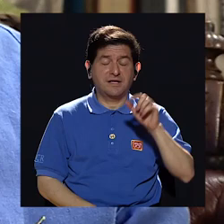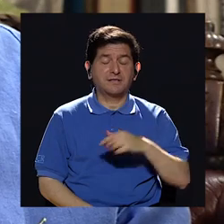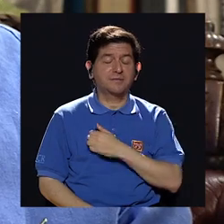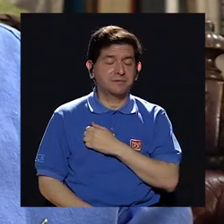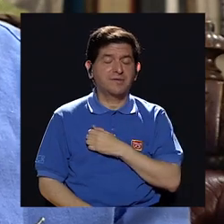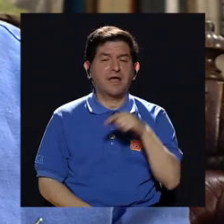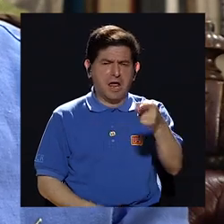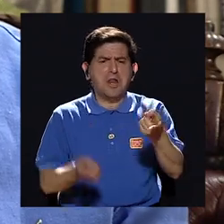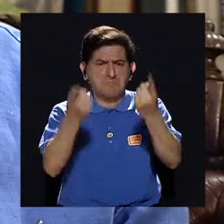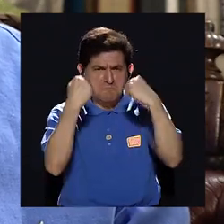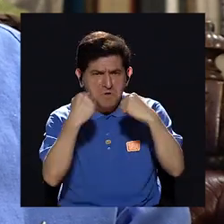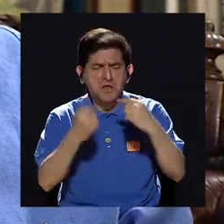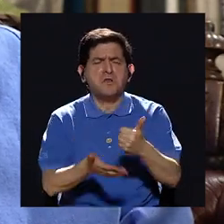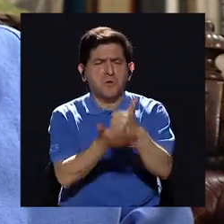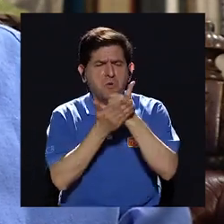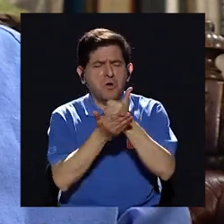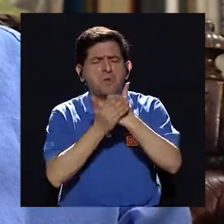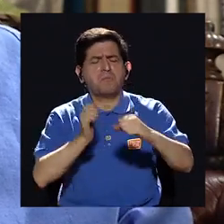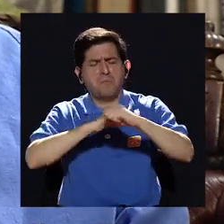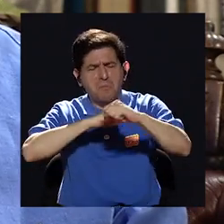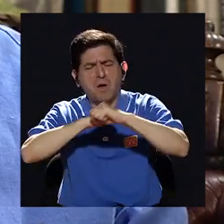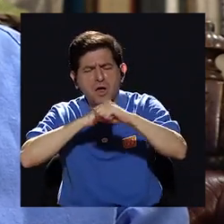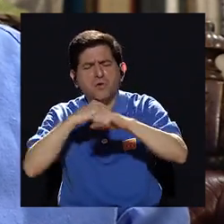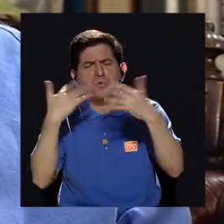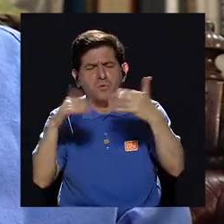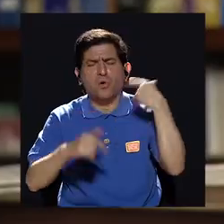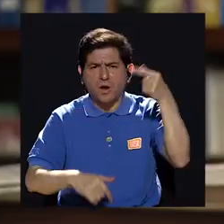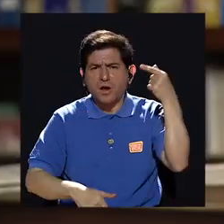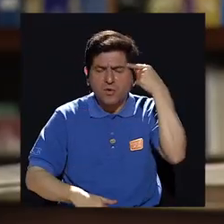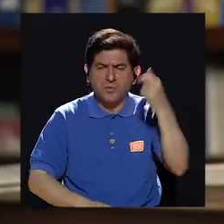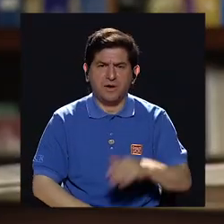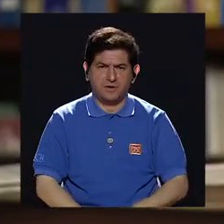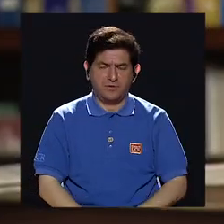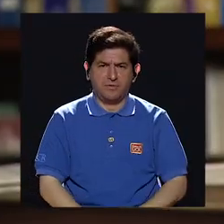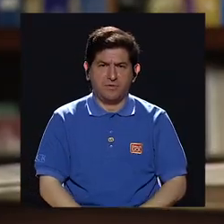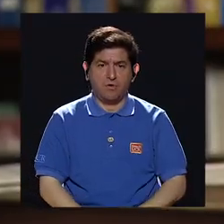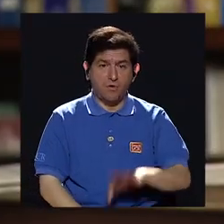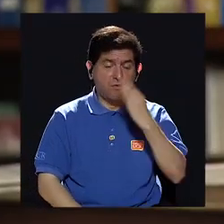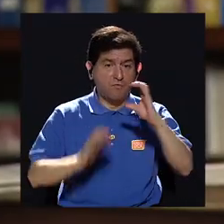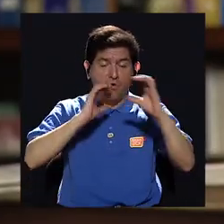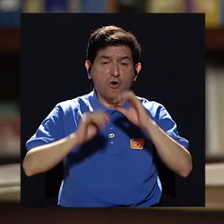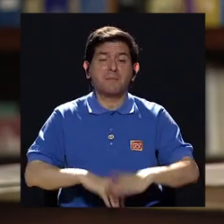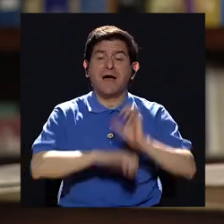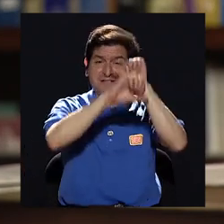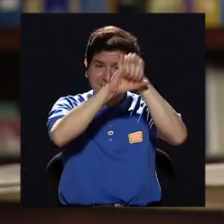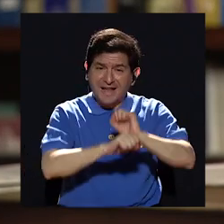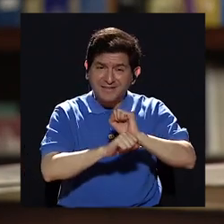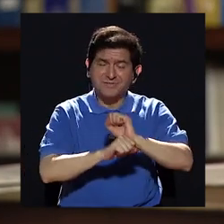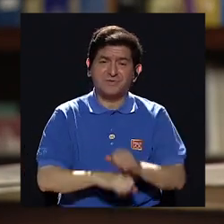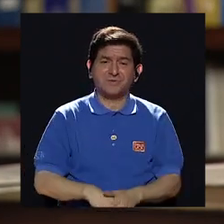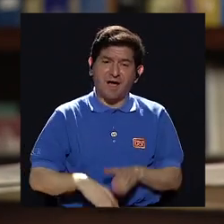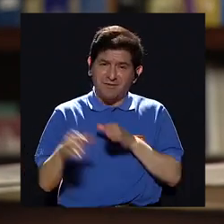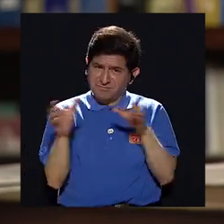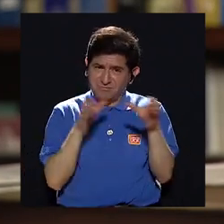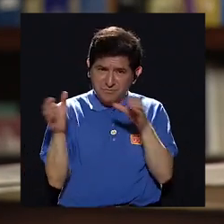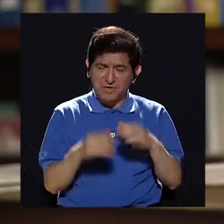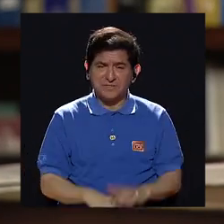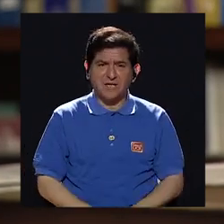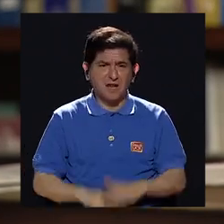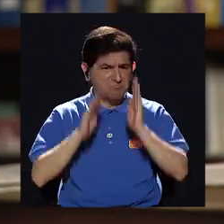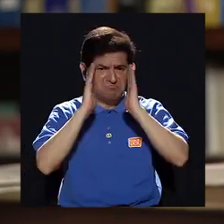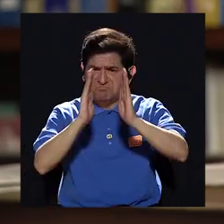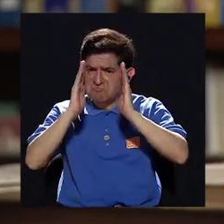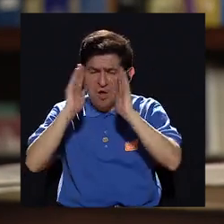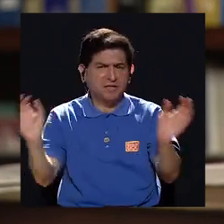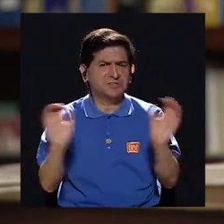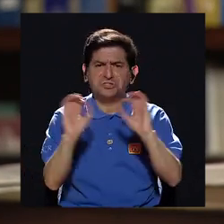Me ayudó muchísimo en la campaña y me ayudó muchísimo en el gobierno. Medios de comunicación tradicionales y comerciales no le dieron